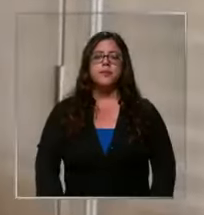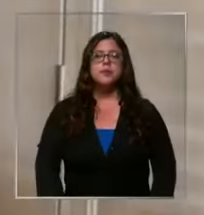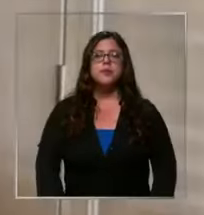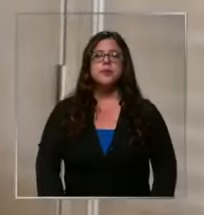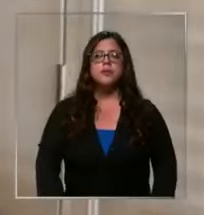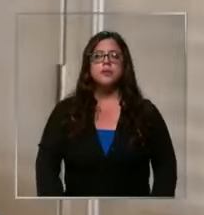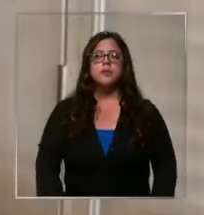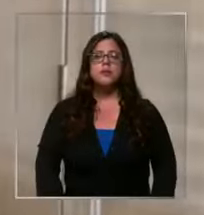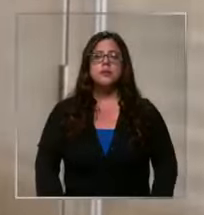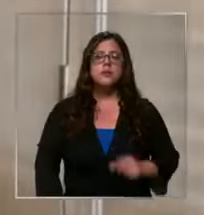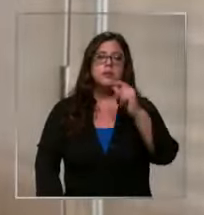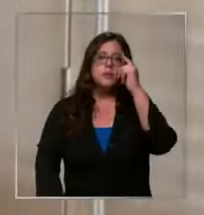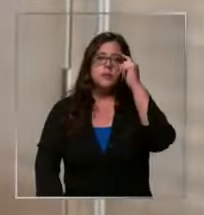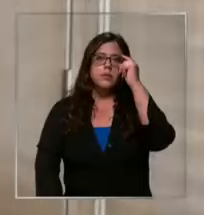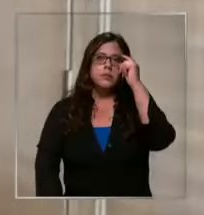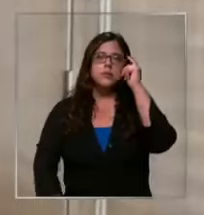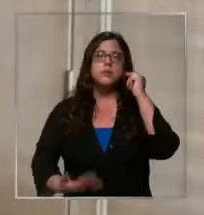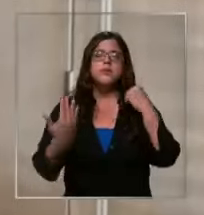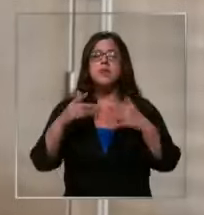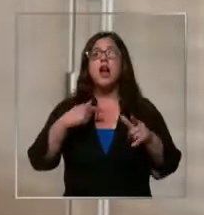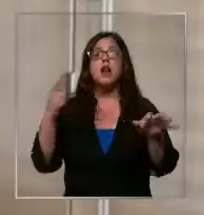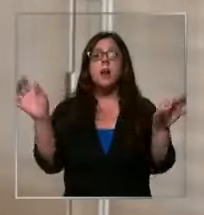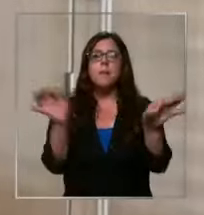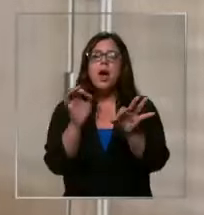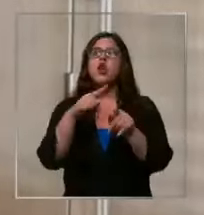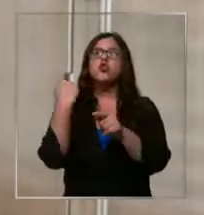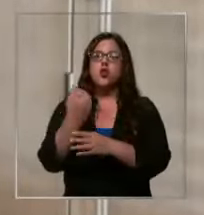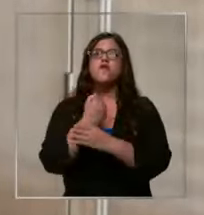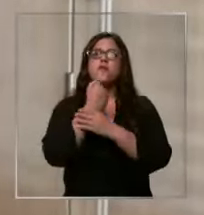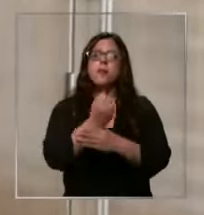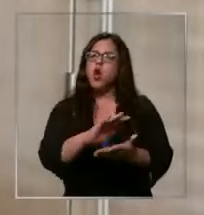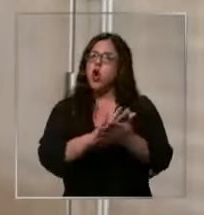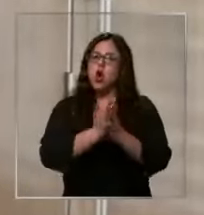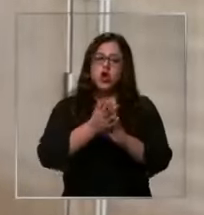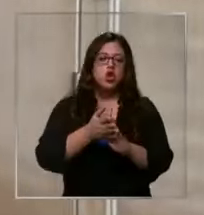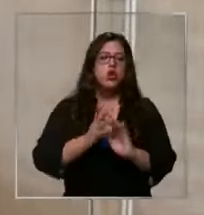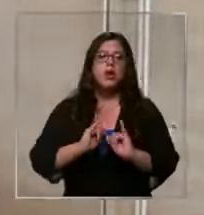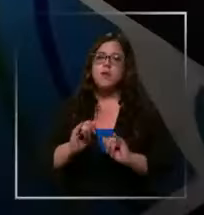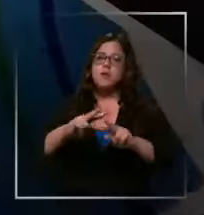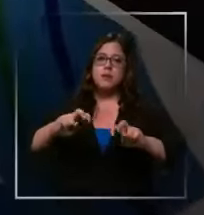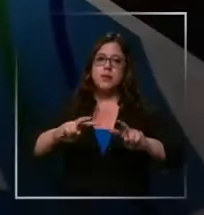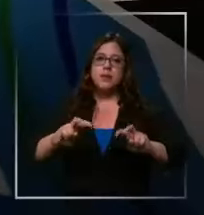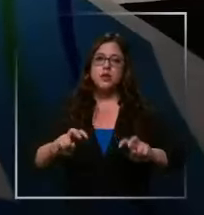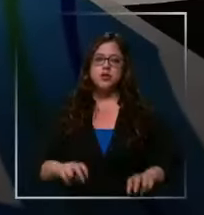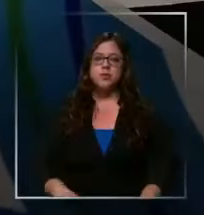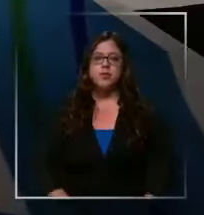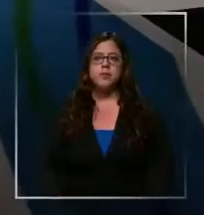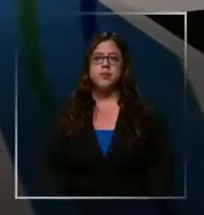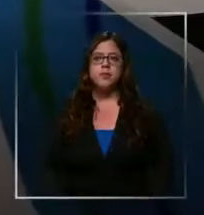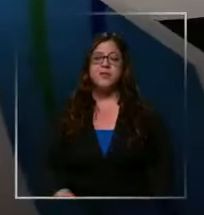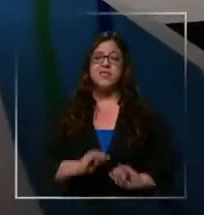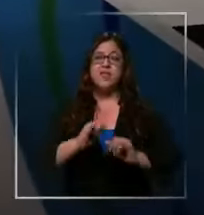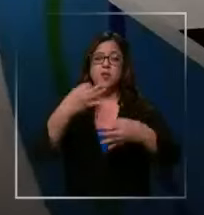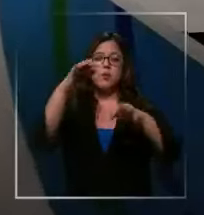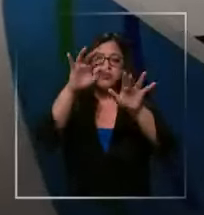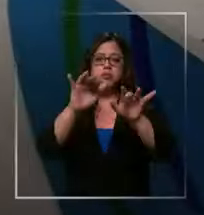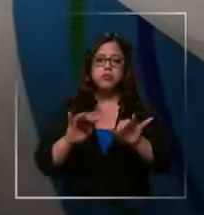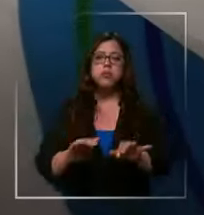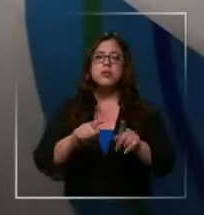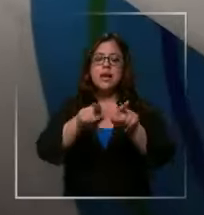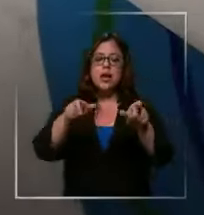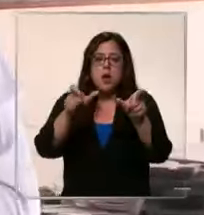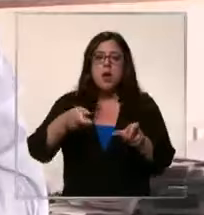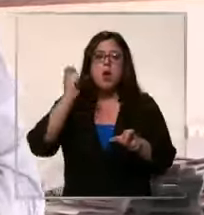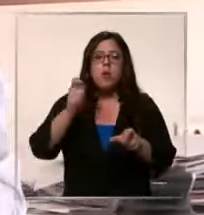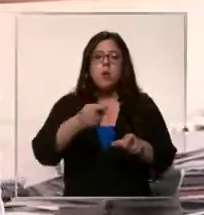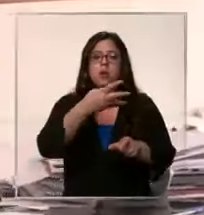Lo hemos dicho desde el principio, nosotros vamos a colaborar con todos los antecedentes de la investigación. Un informe de Contraloría de hace más de